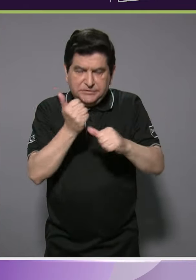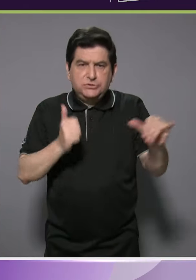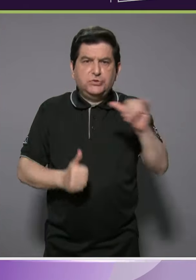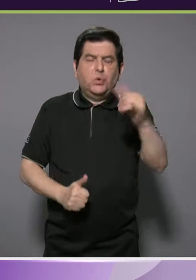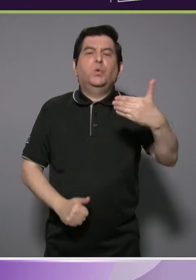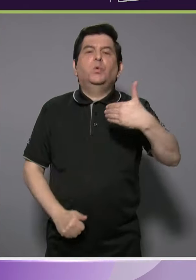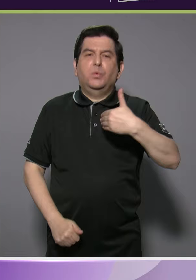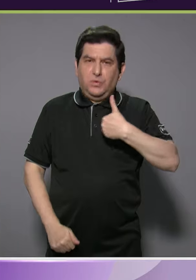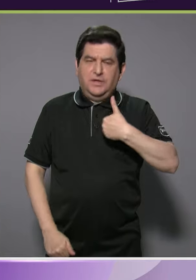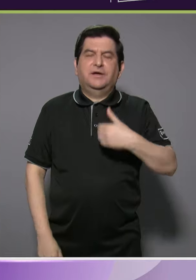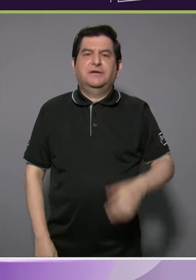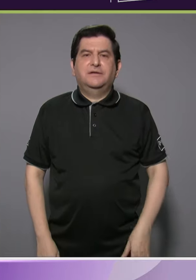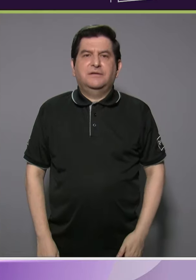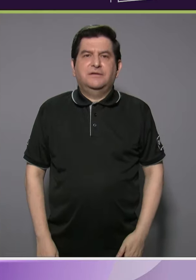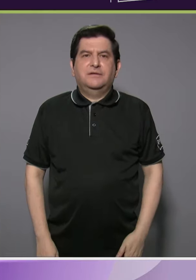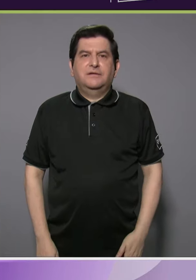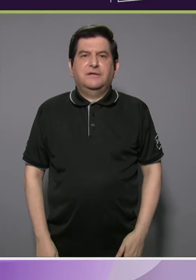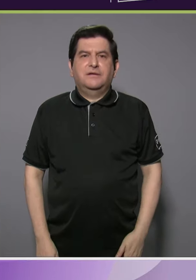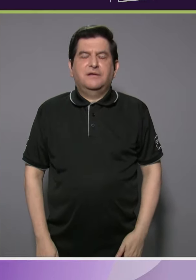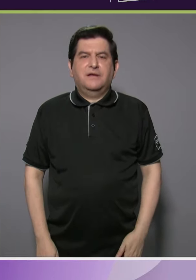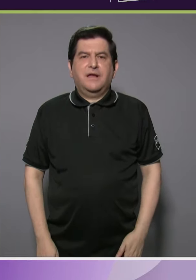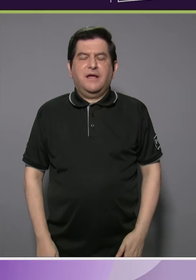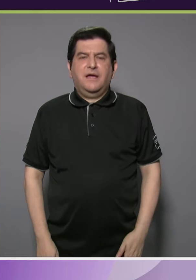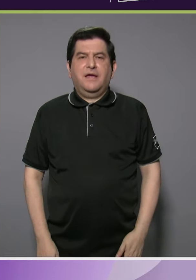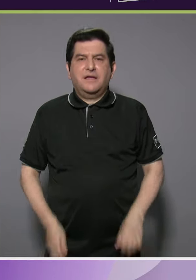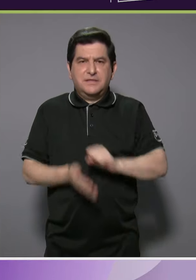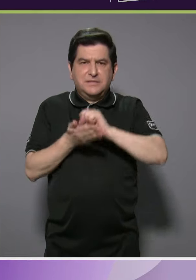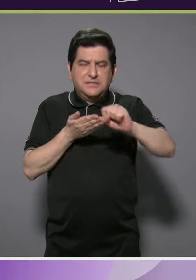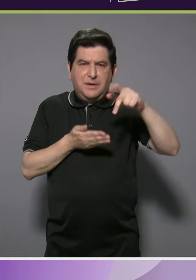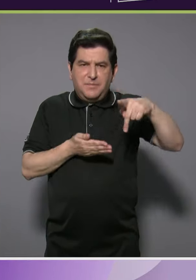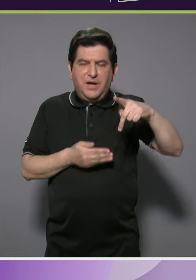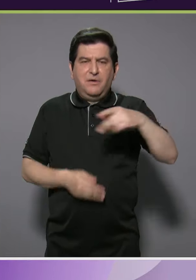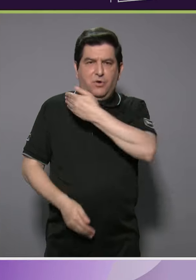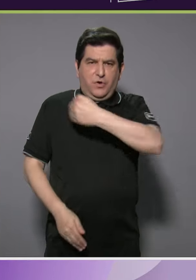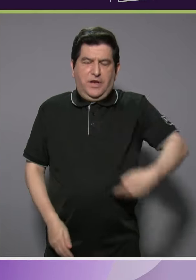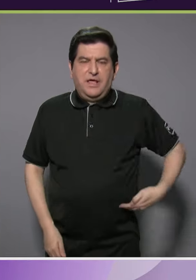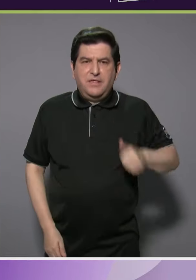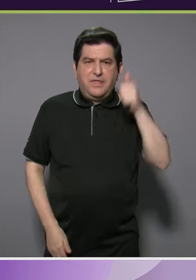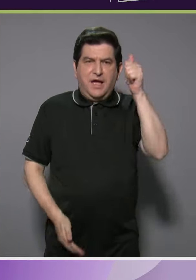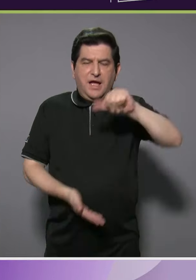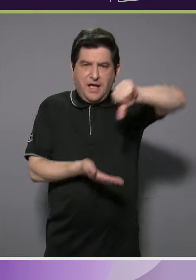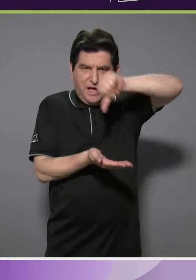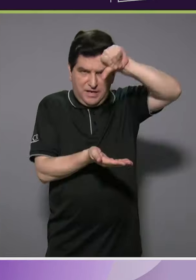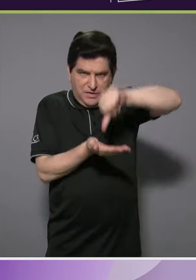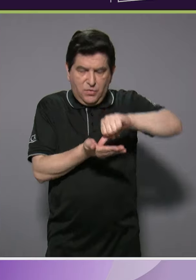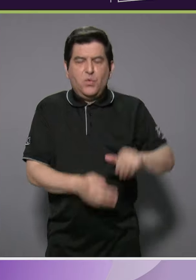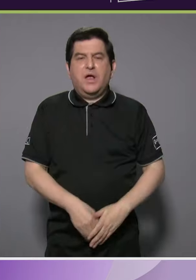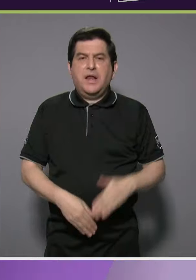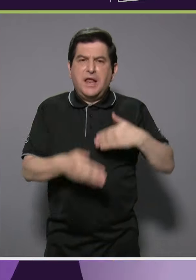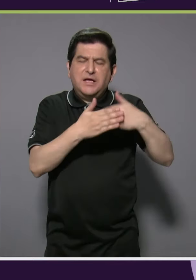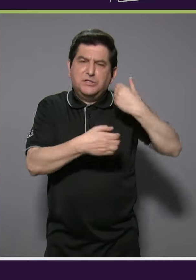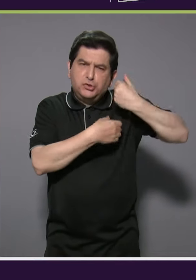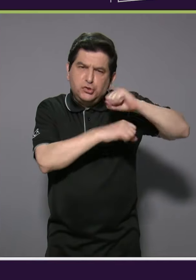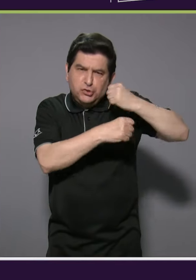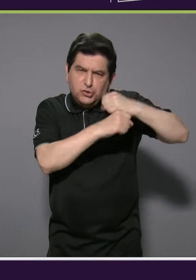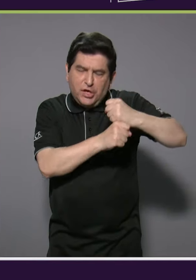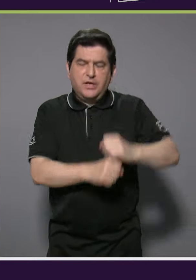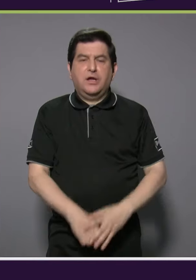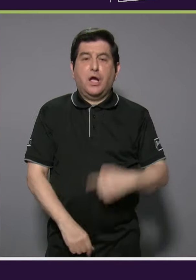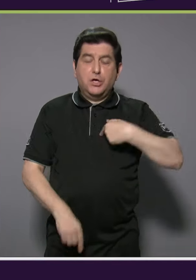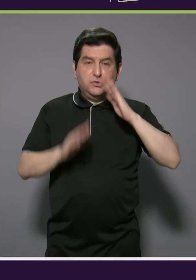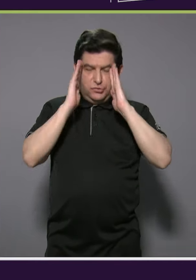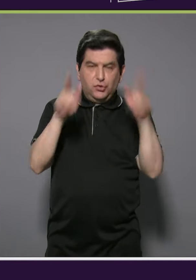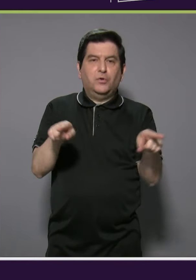tenemos en San Pablo de Heredia, tenemos en Alajuela Centro por la municipalidad, donde yo también